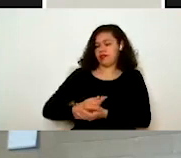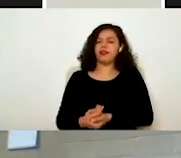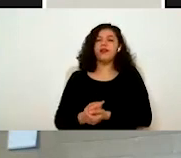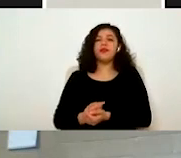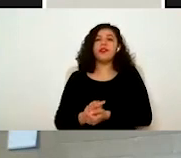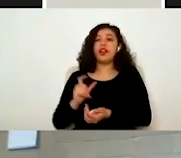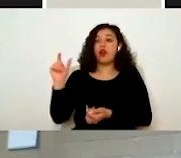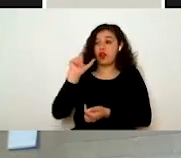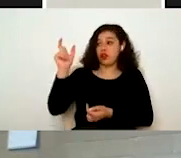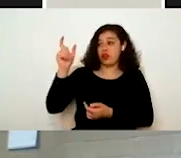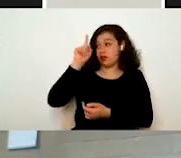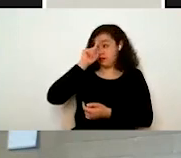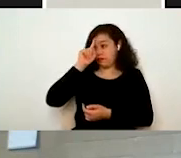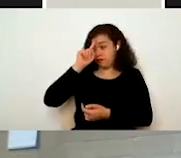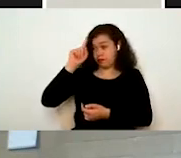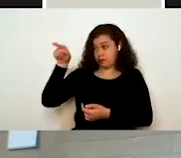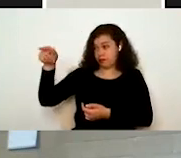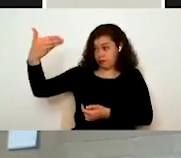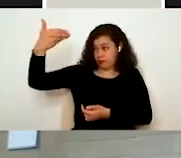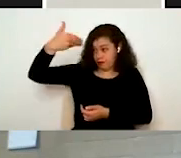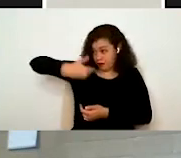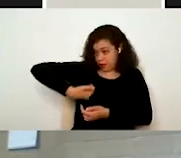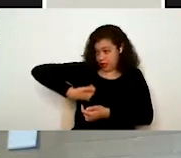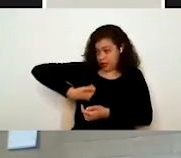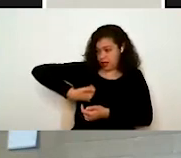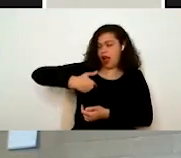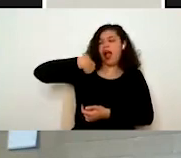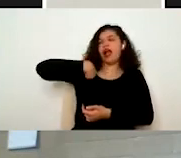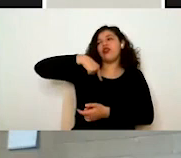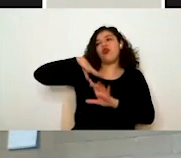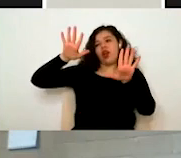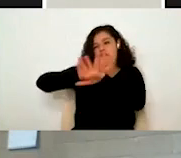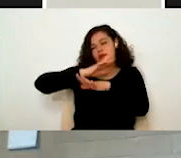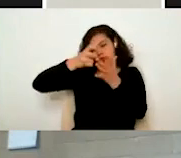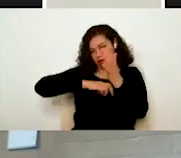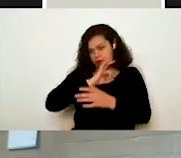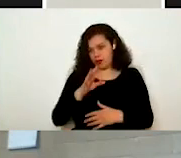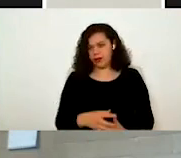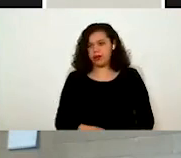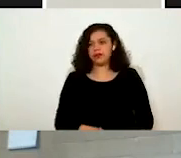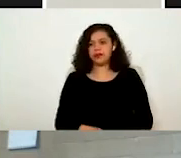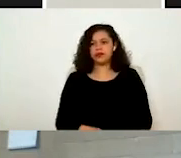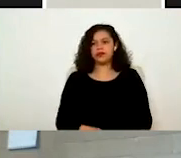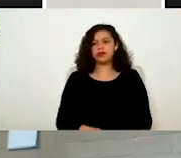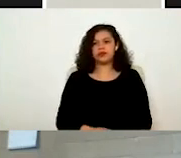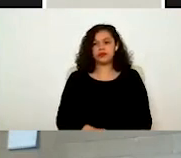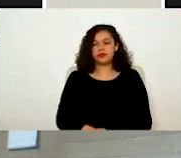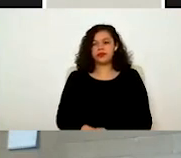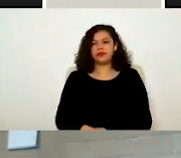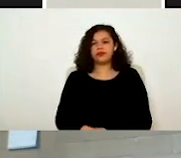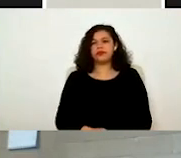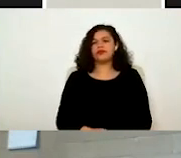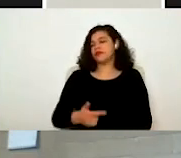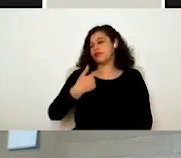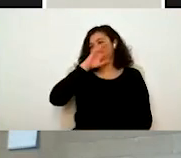requerimiento por parte de mi asesor, ahora sí puedo editar la solicitud, ¿no? Vamos a darle clic aquí a respuesta al requerimiento